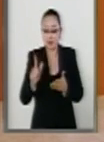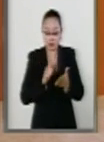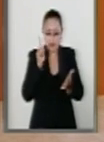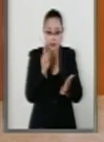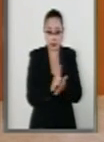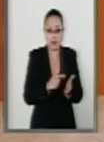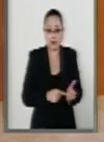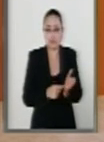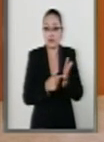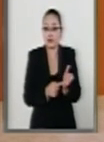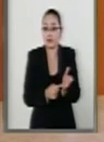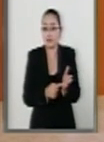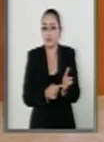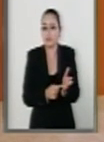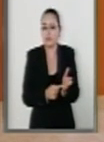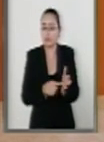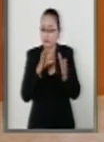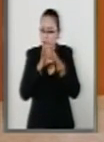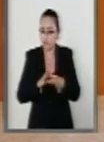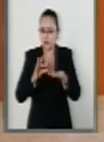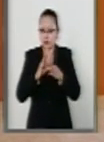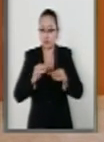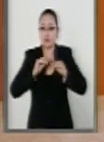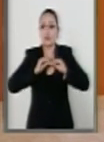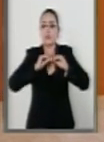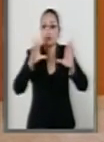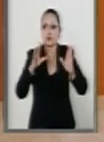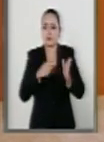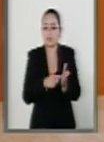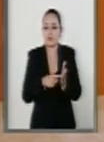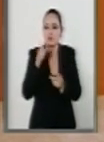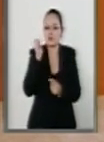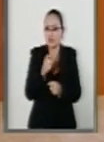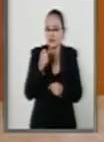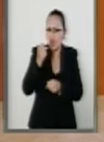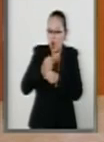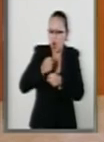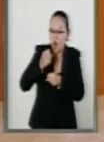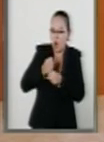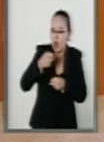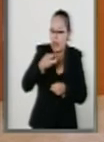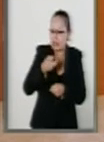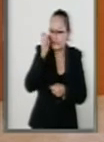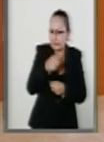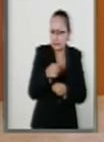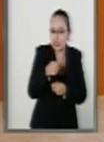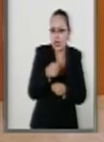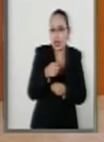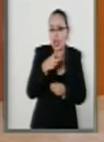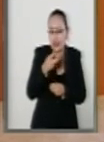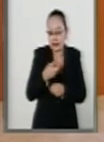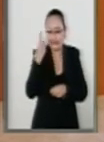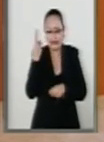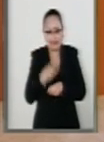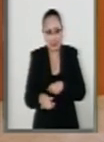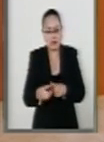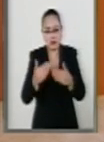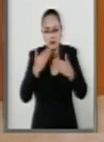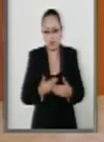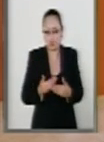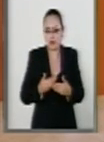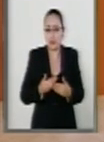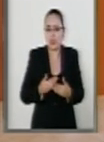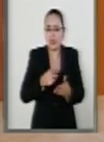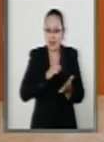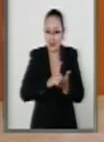que deja muy claro que torturar es un delito y una violación grave